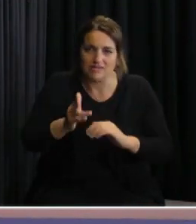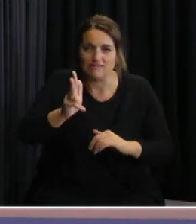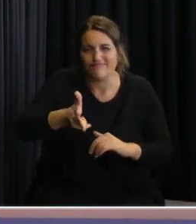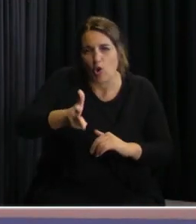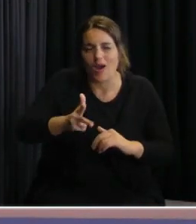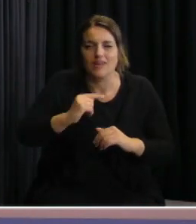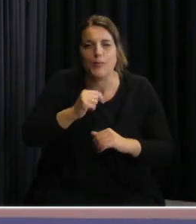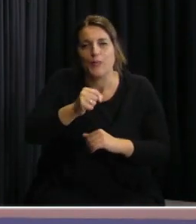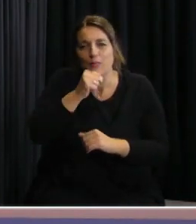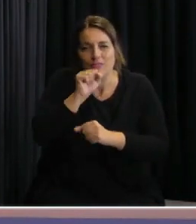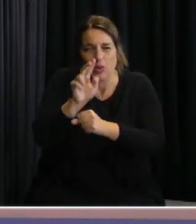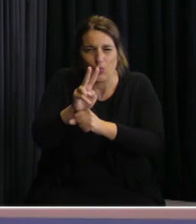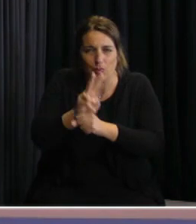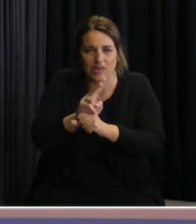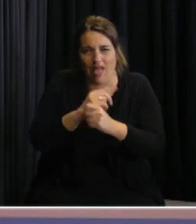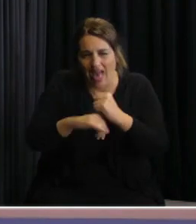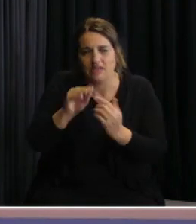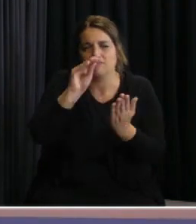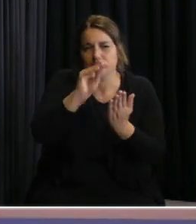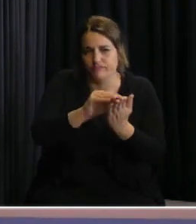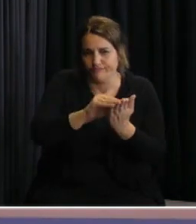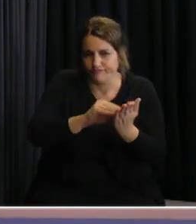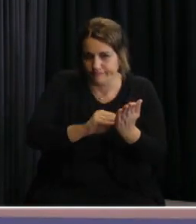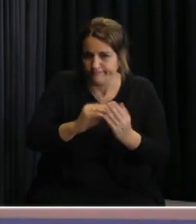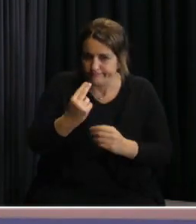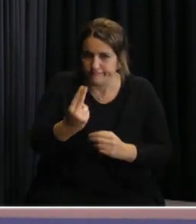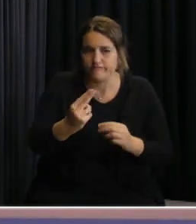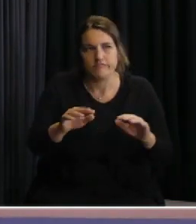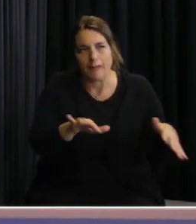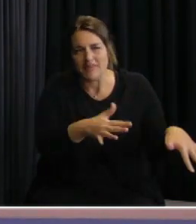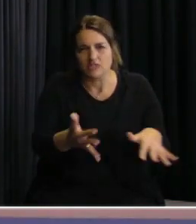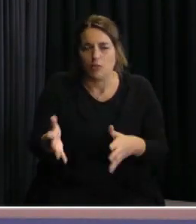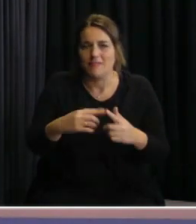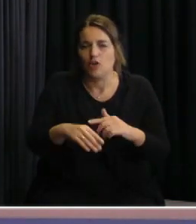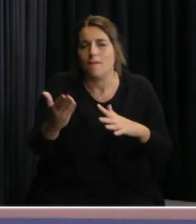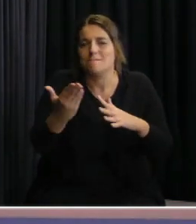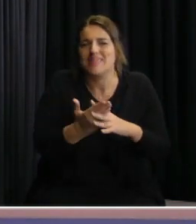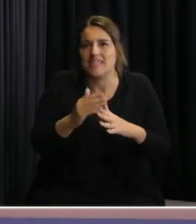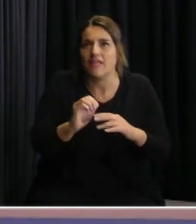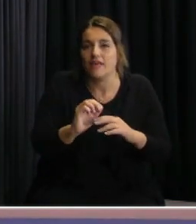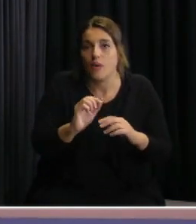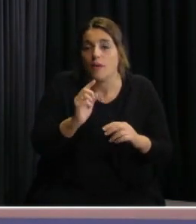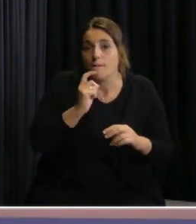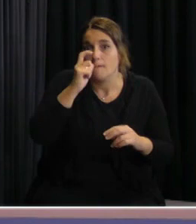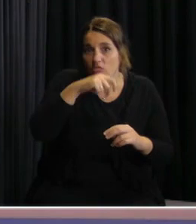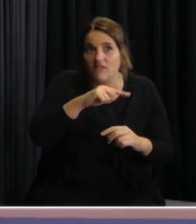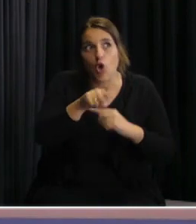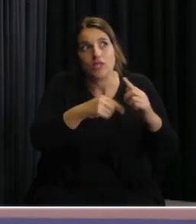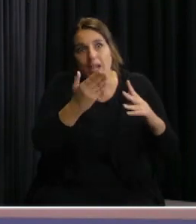residenciales de ancianos en todo el país, más o menos la mitad de Montevideo y la mitad en el interior,